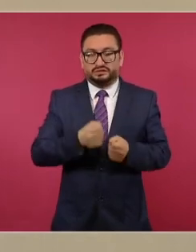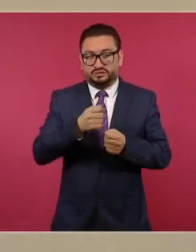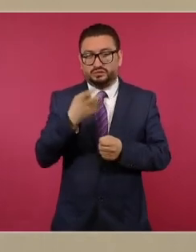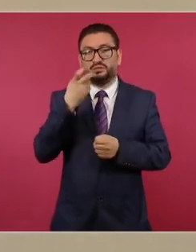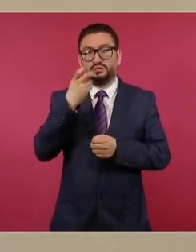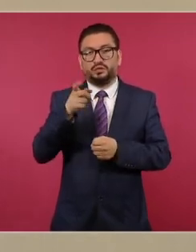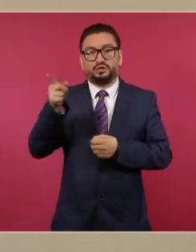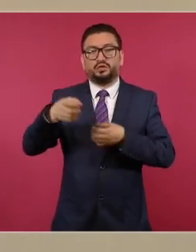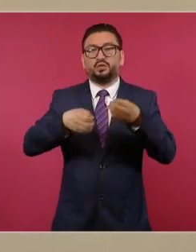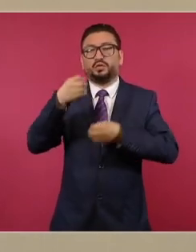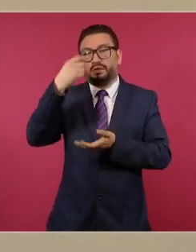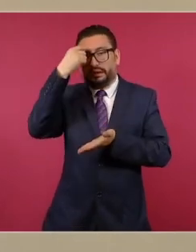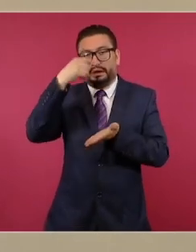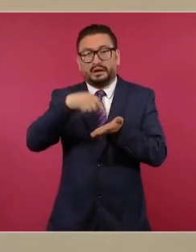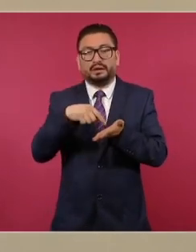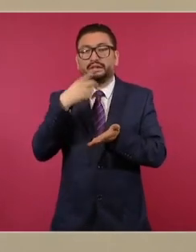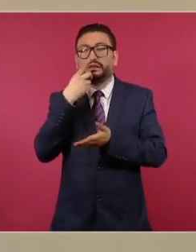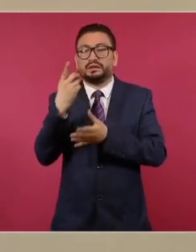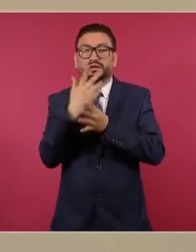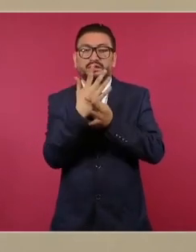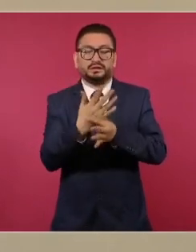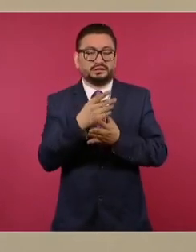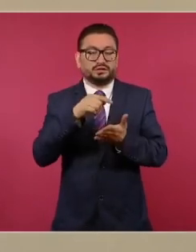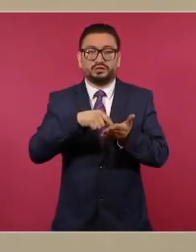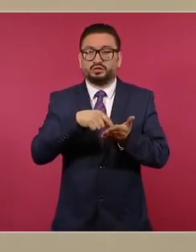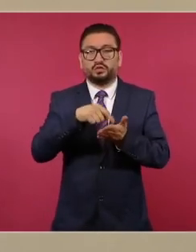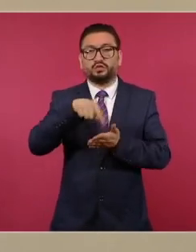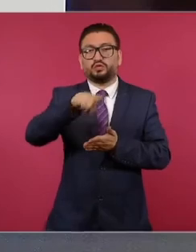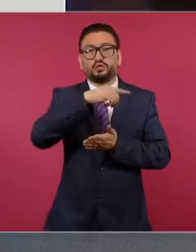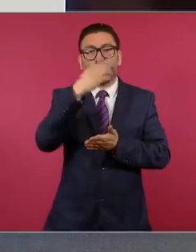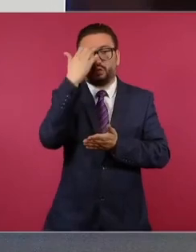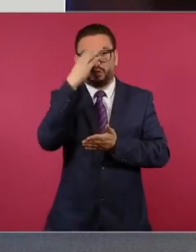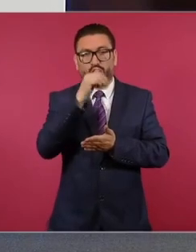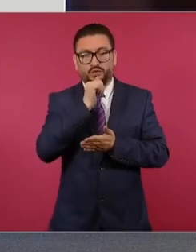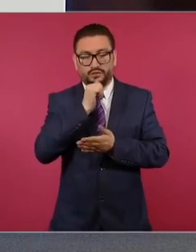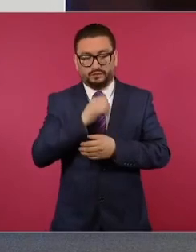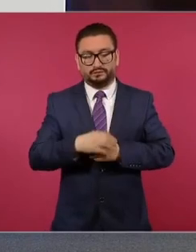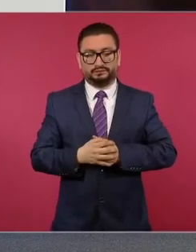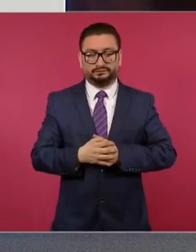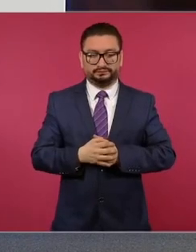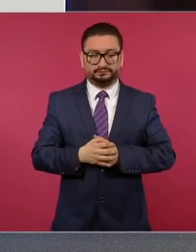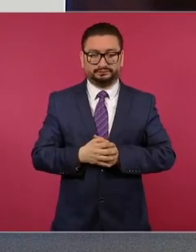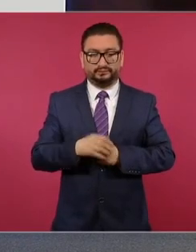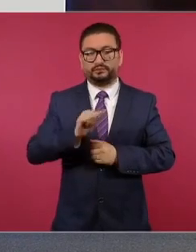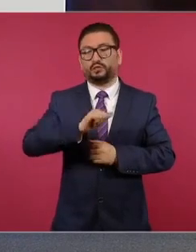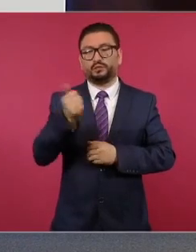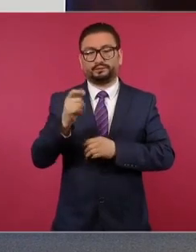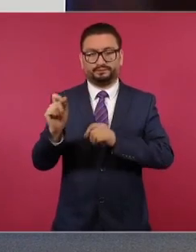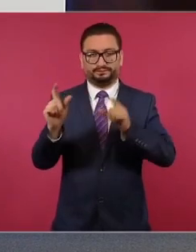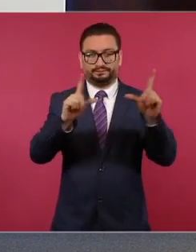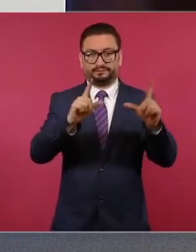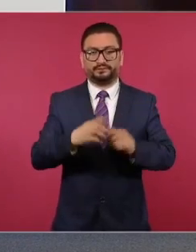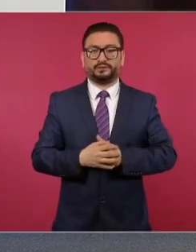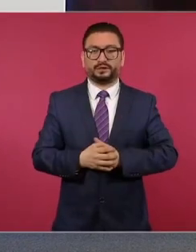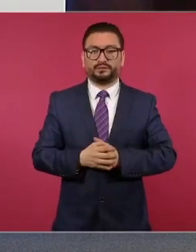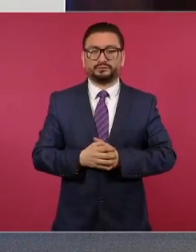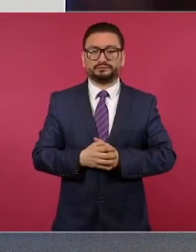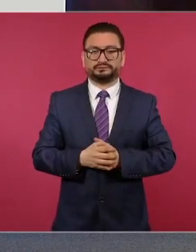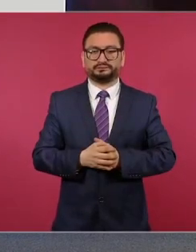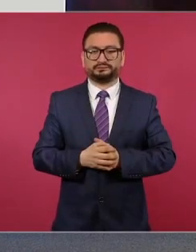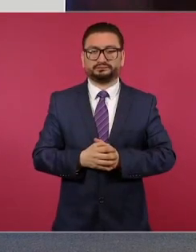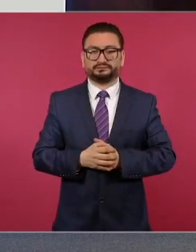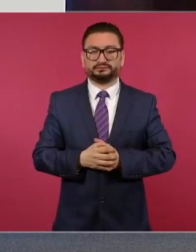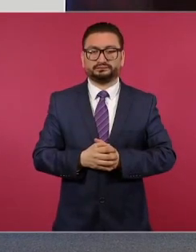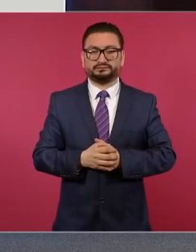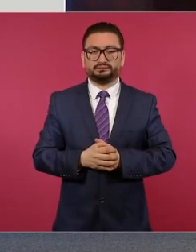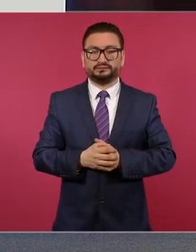consideró que carecían de competencia para conocer sobre este asunto. Adelante. Tenemos este otro caso